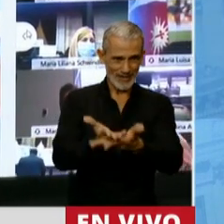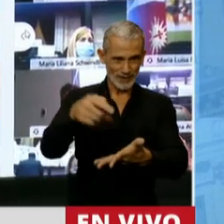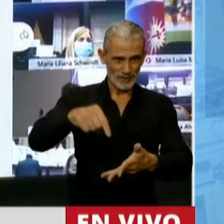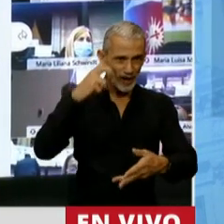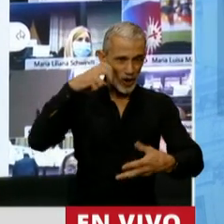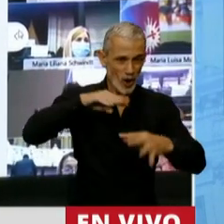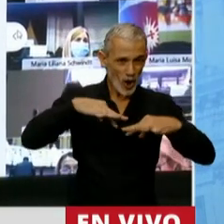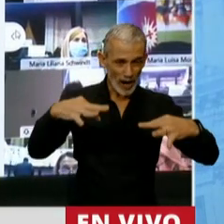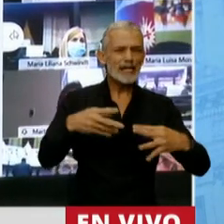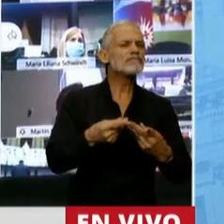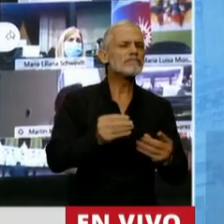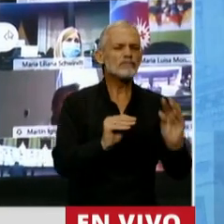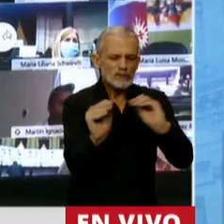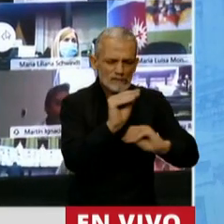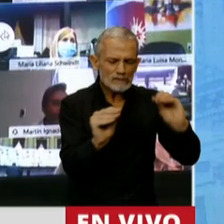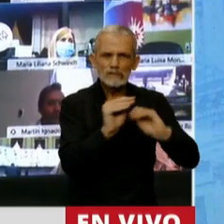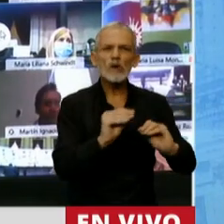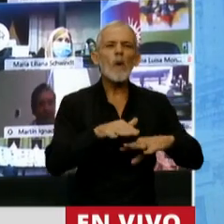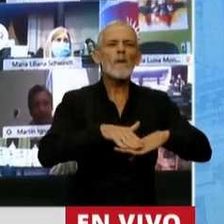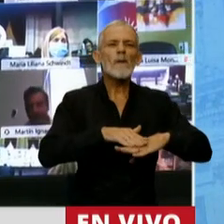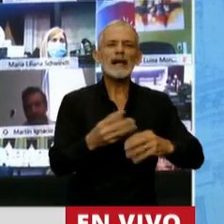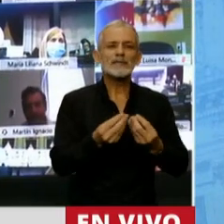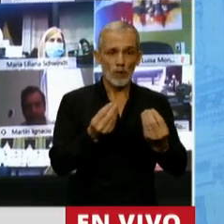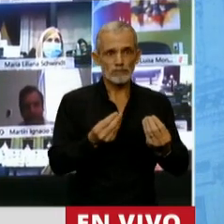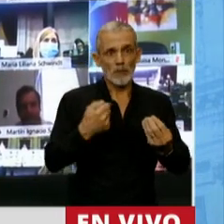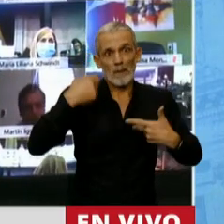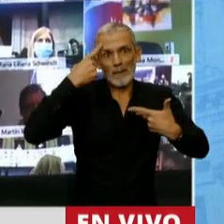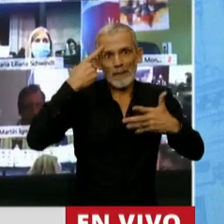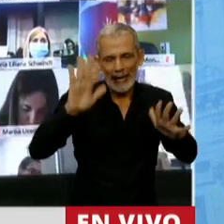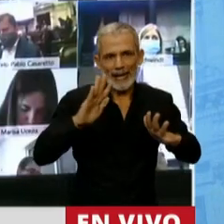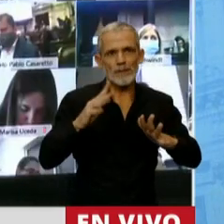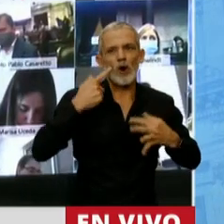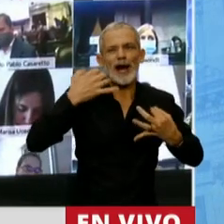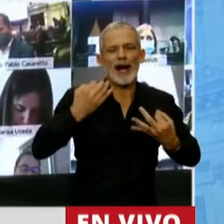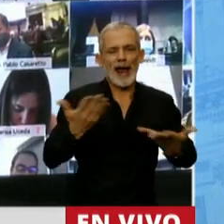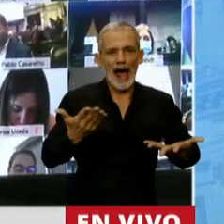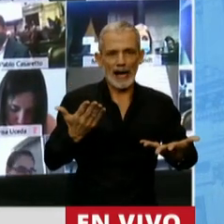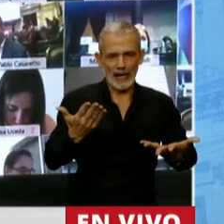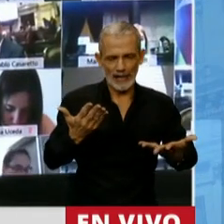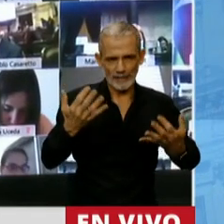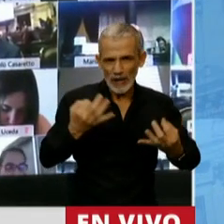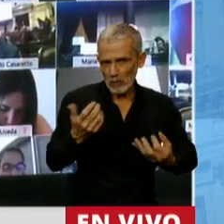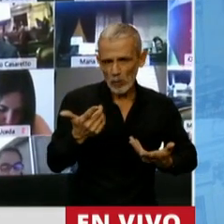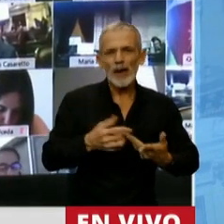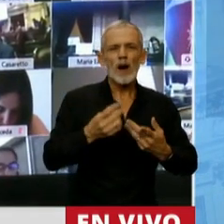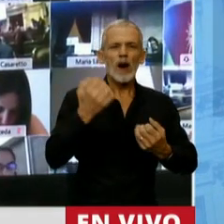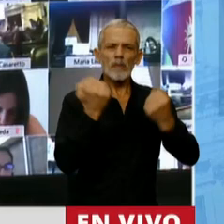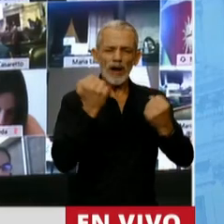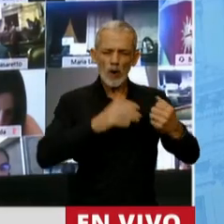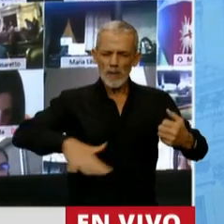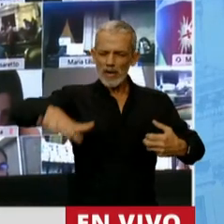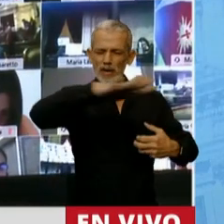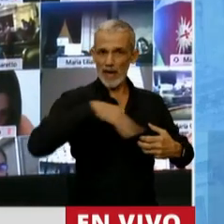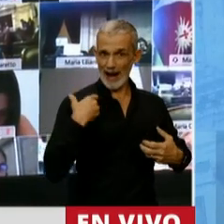se construye sobre la base de supuestos que entendemos son realistas. Los escenarios macroeconómicos de este